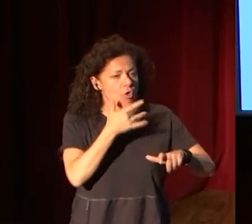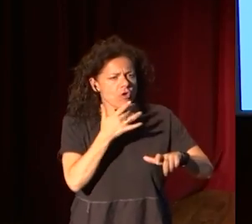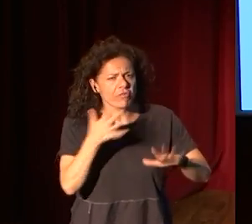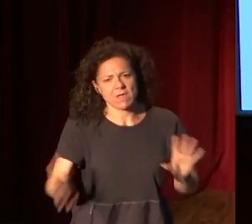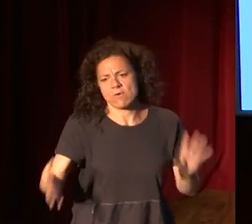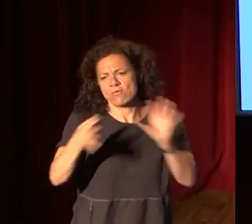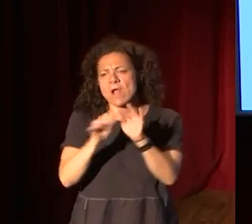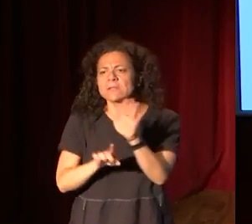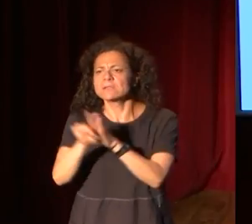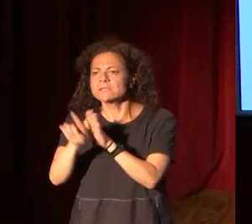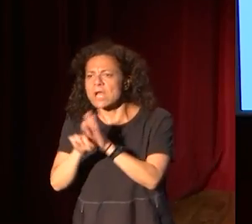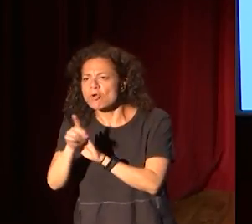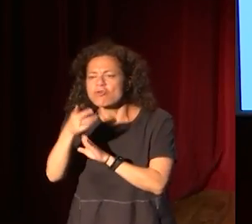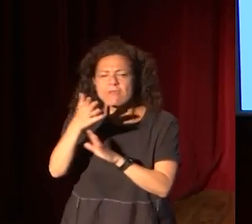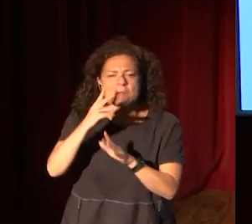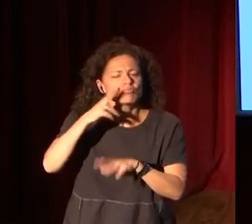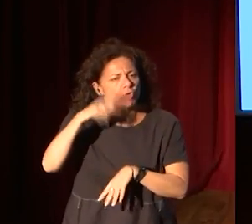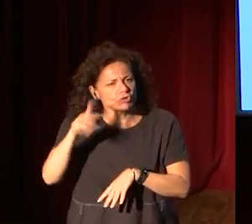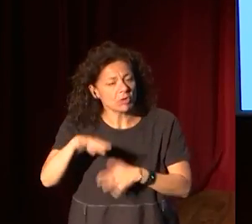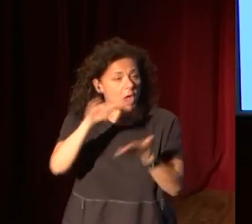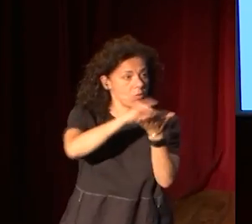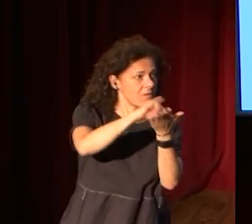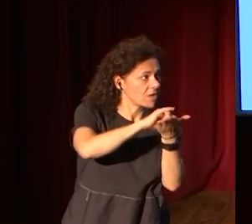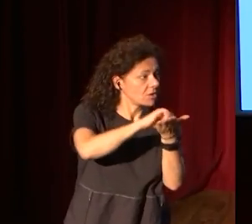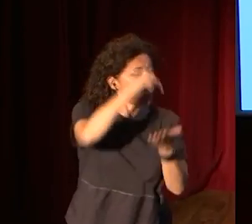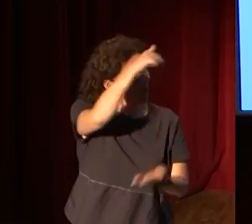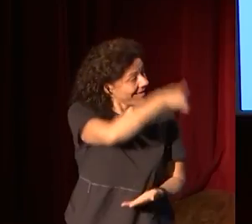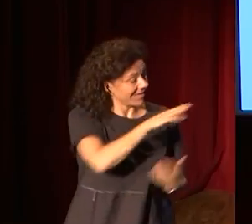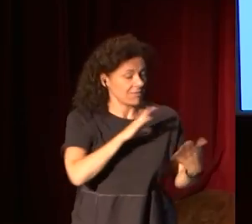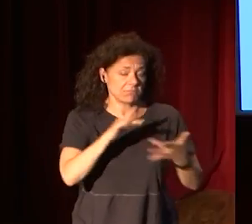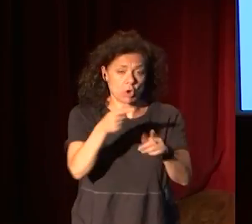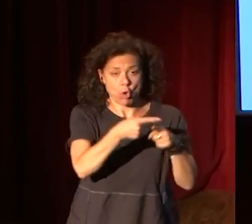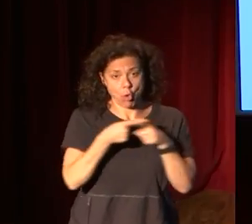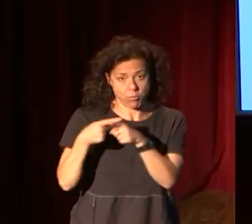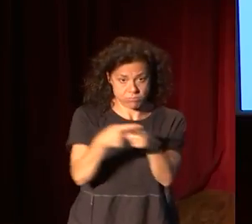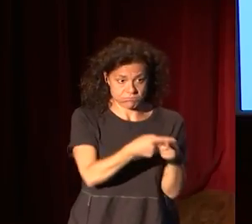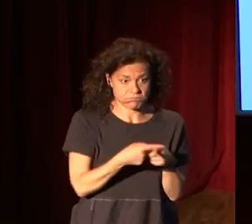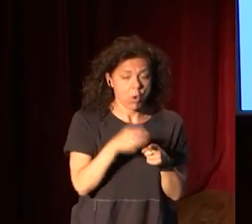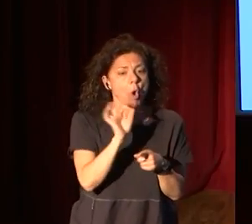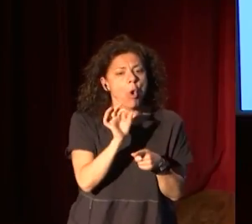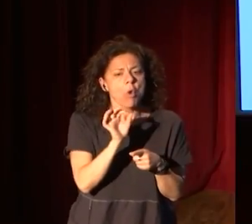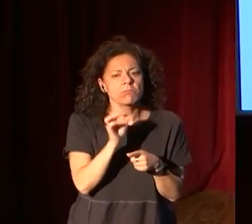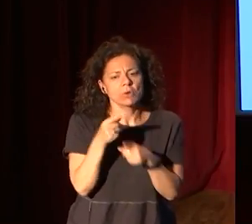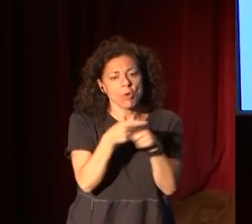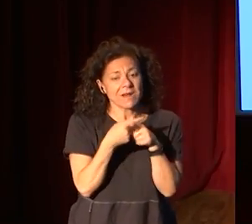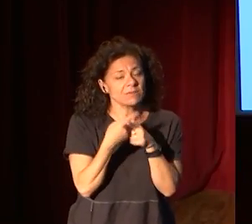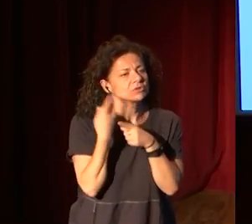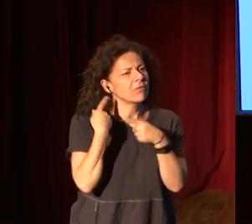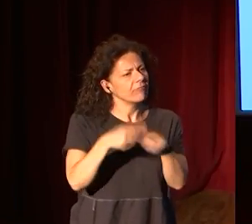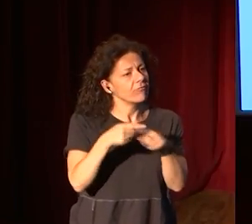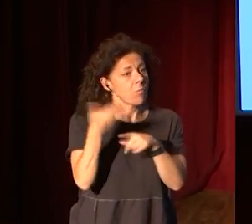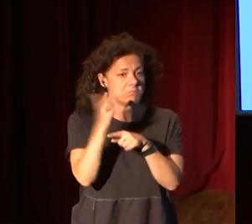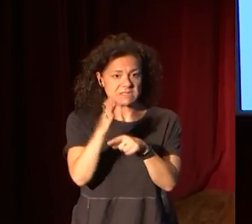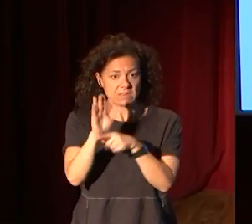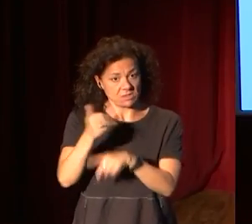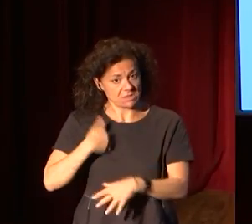al desarrollo digital del Metropolitan, comparten… Y aquí compartimos o comparten las diferentes presentaciones que se van haciendo.